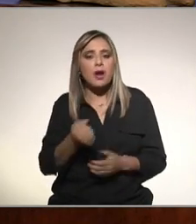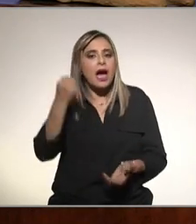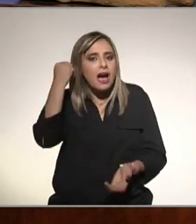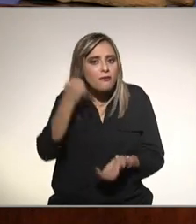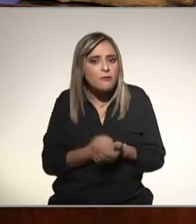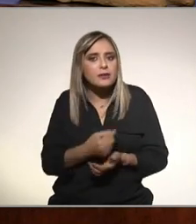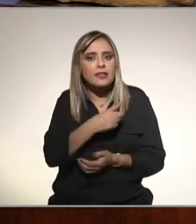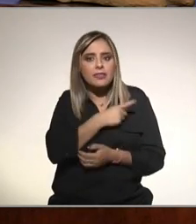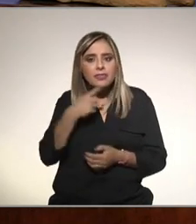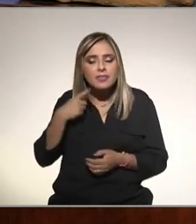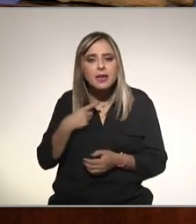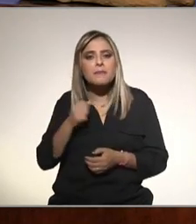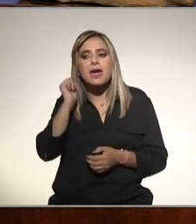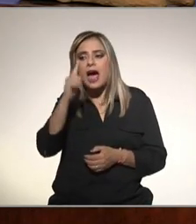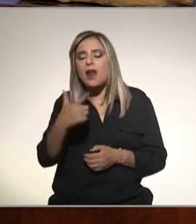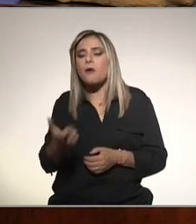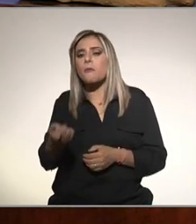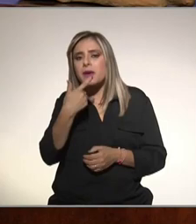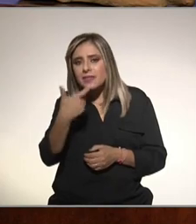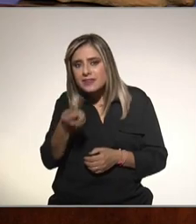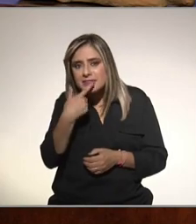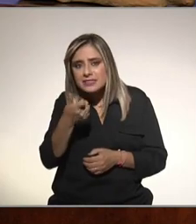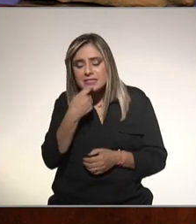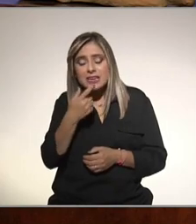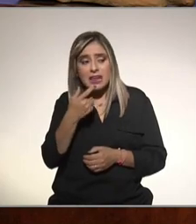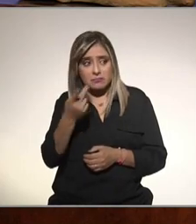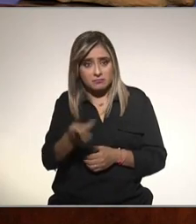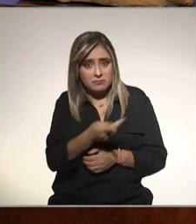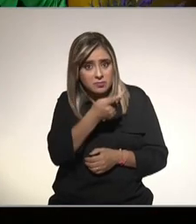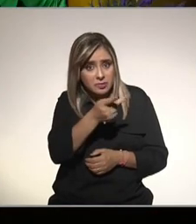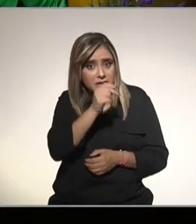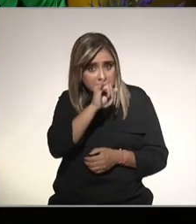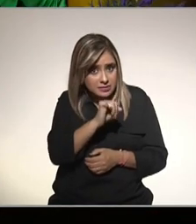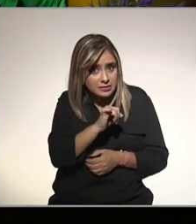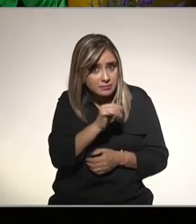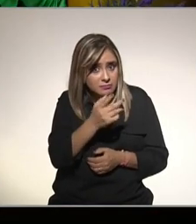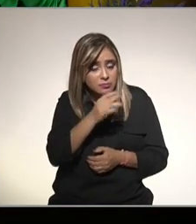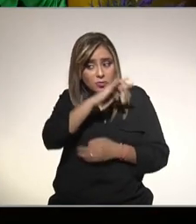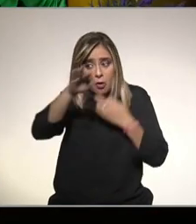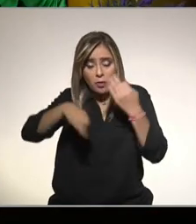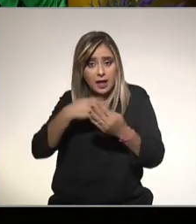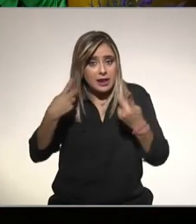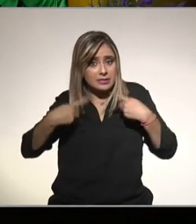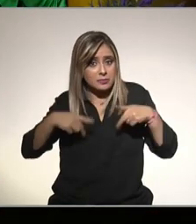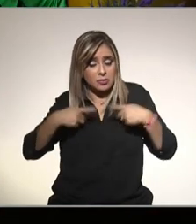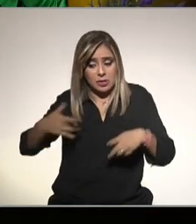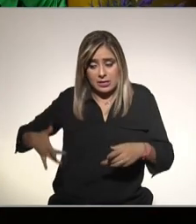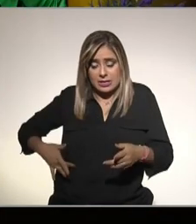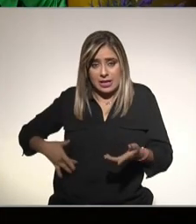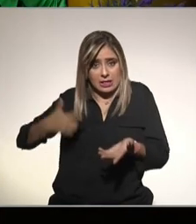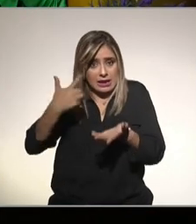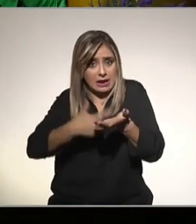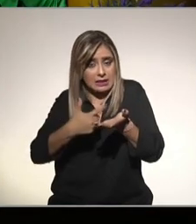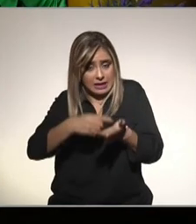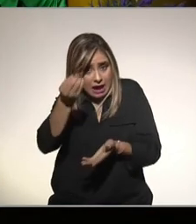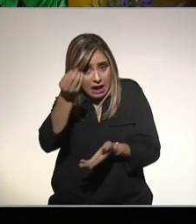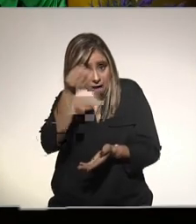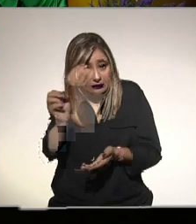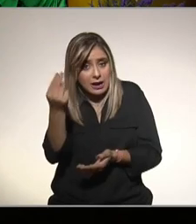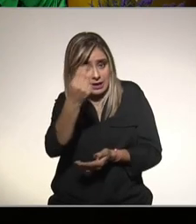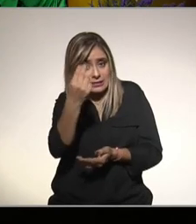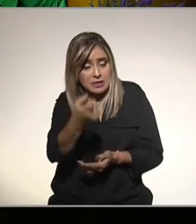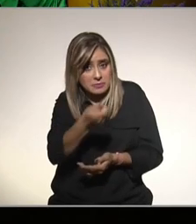se requiere el uso de un tipo de medicamentos y quieren que le hagan ustedes la relación si todas las personas que tienen hígado graso van a